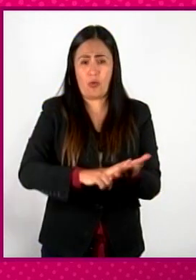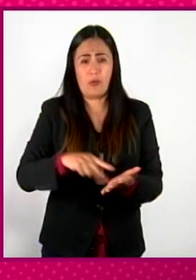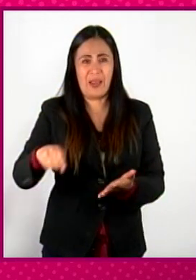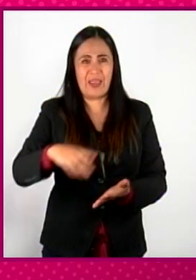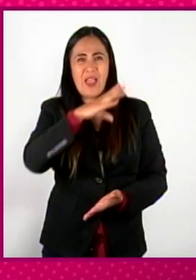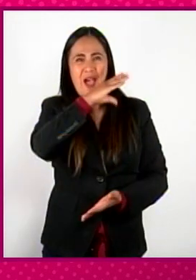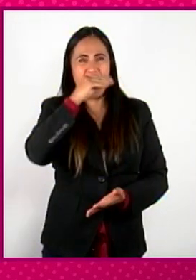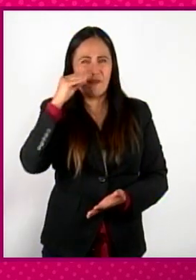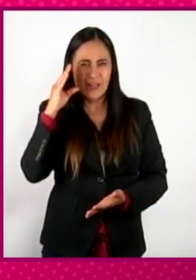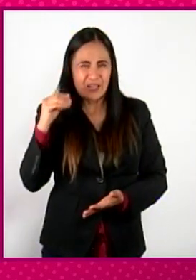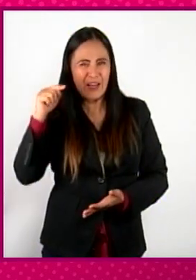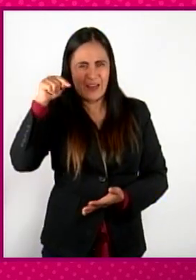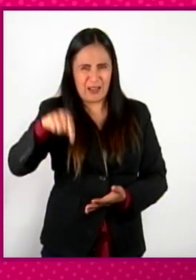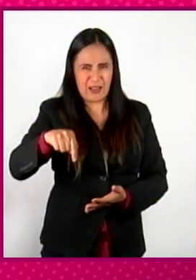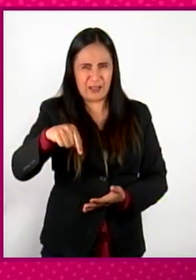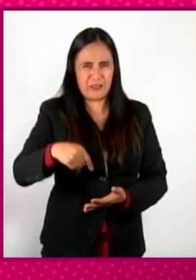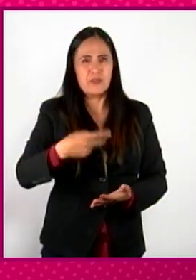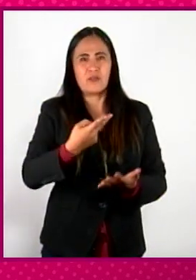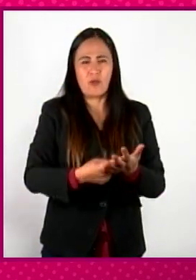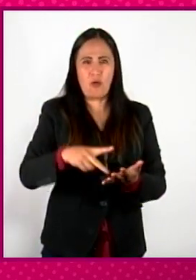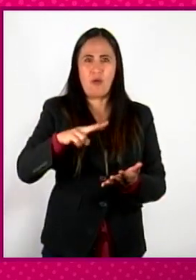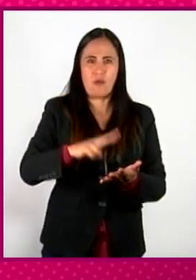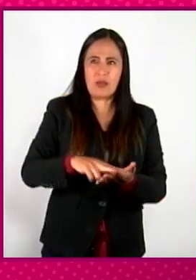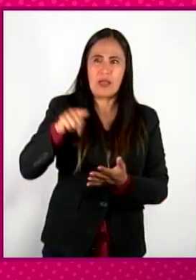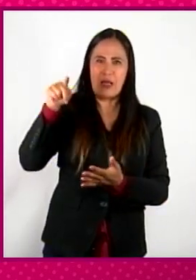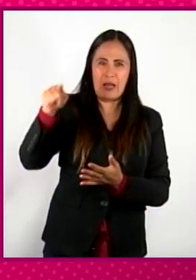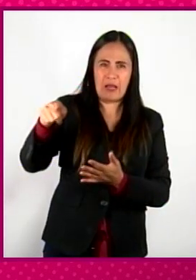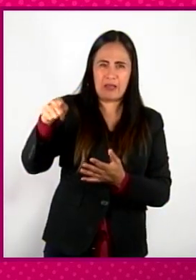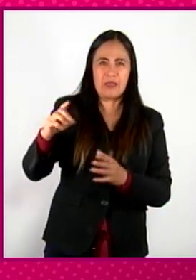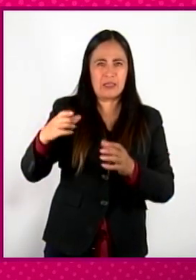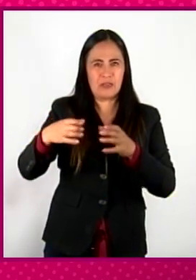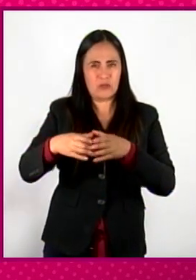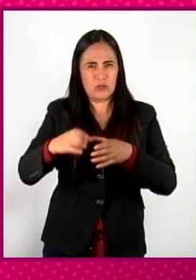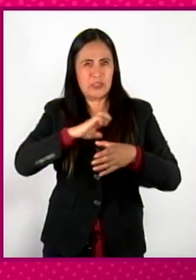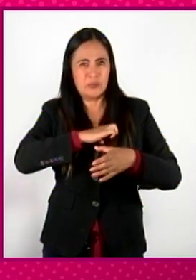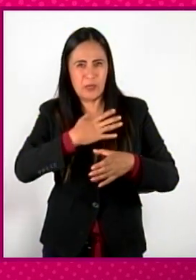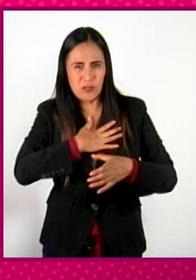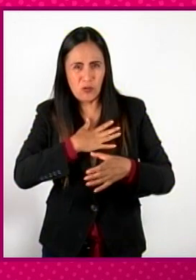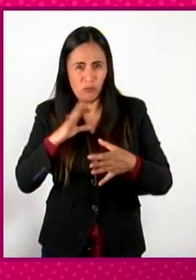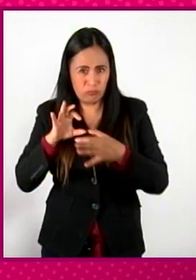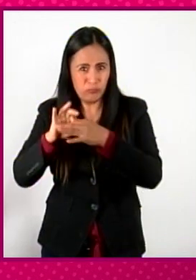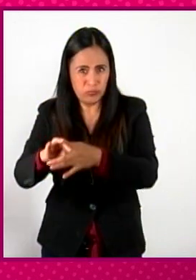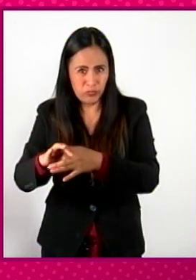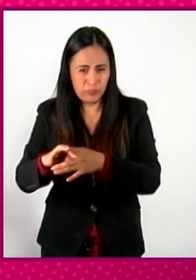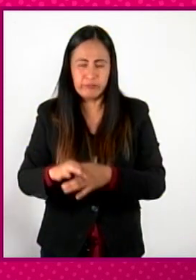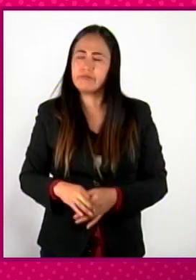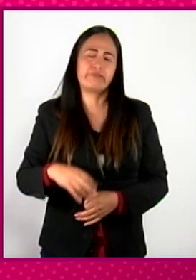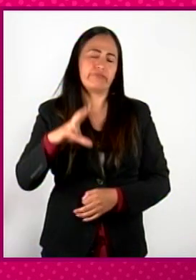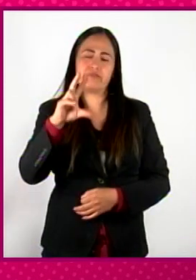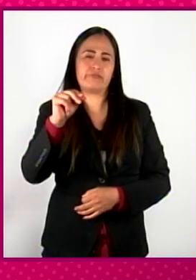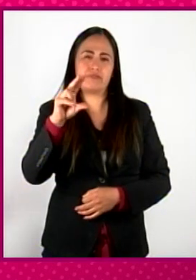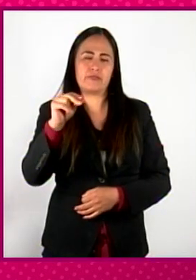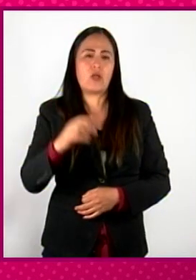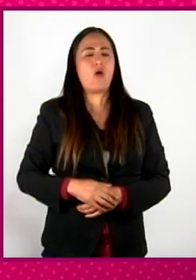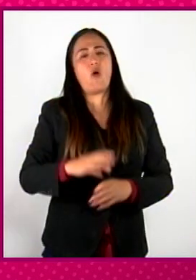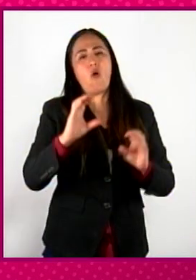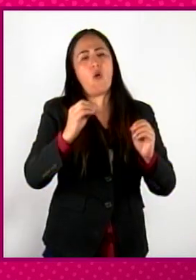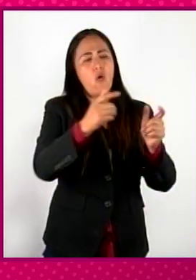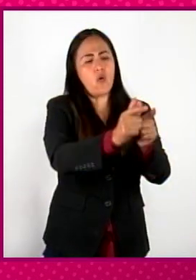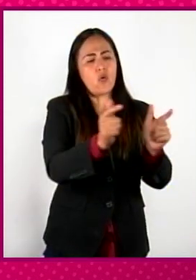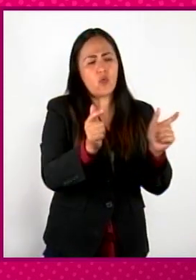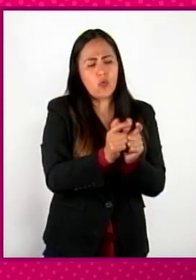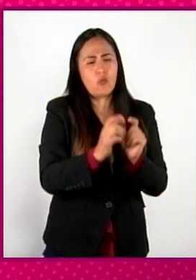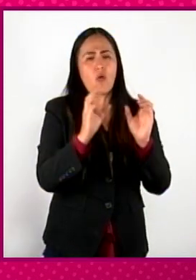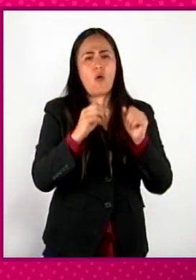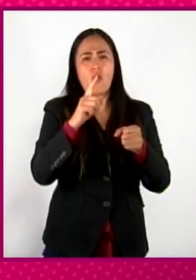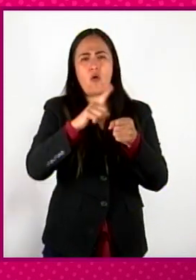africano luego entonces simpatizante de la insurgencia, no. Los intereses no están de acuerdo a la etnia o al color de